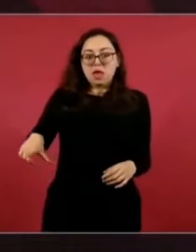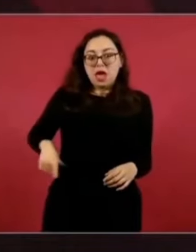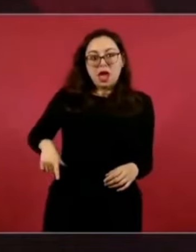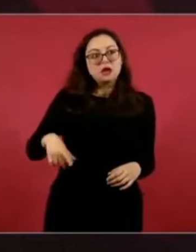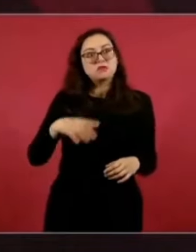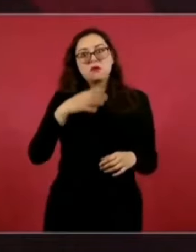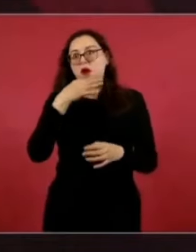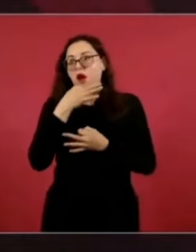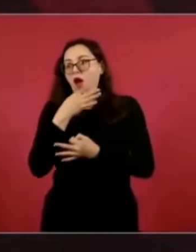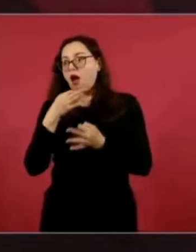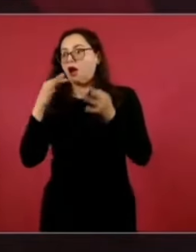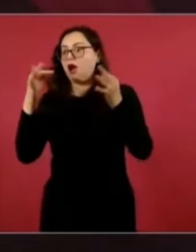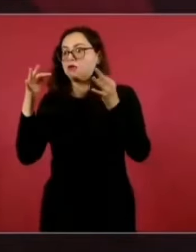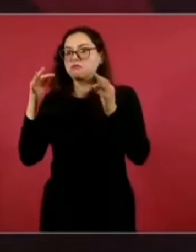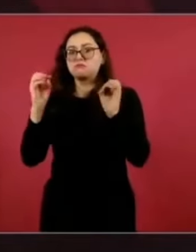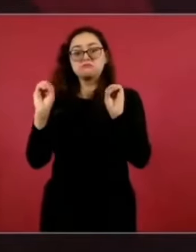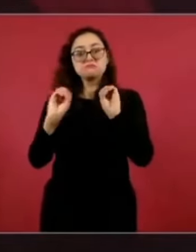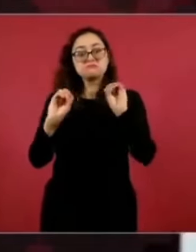nadie.